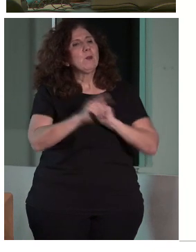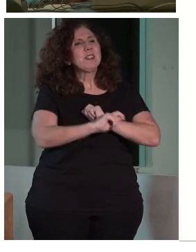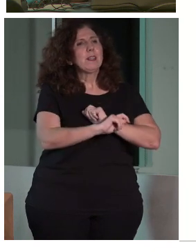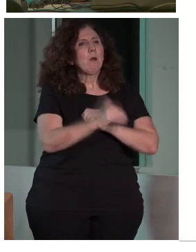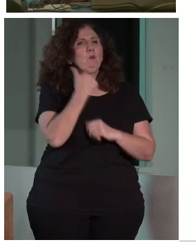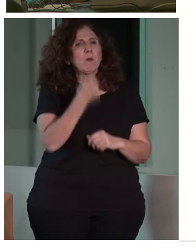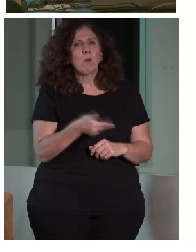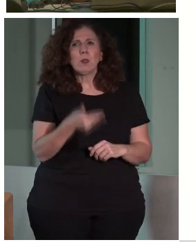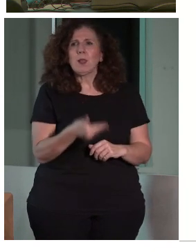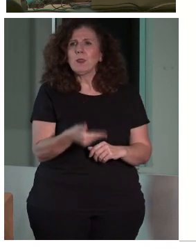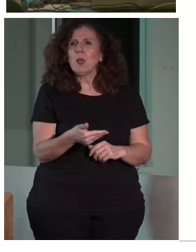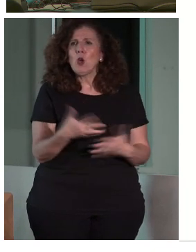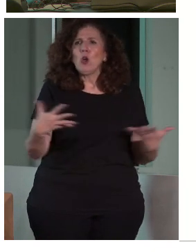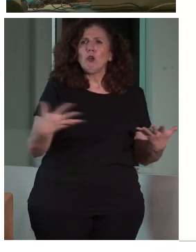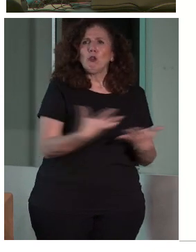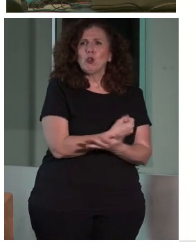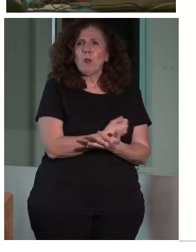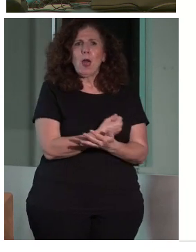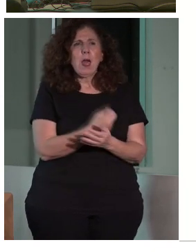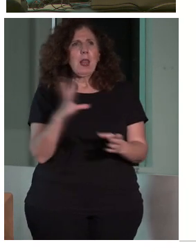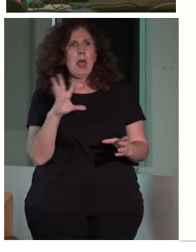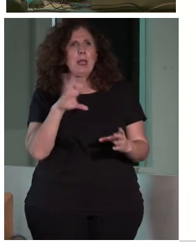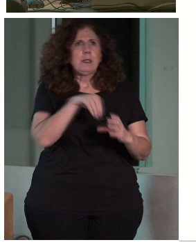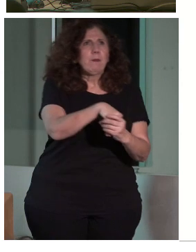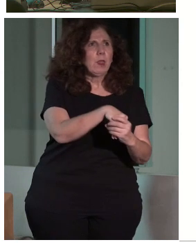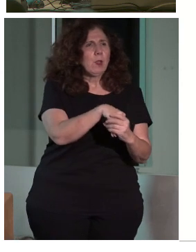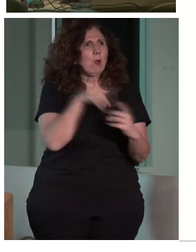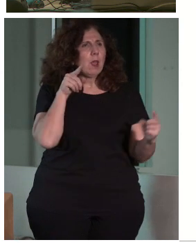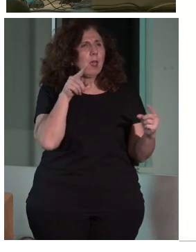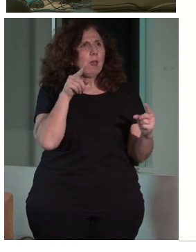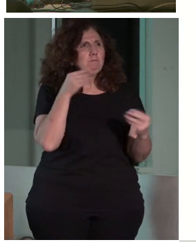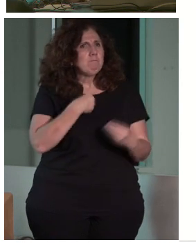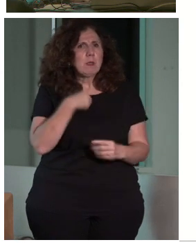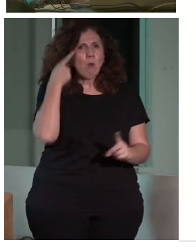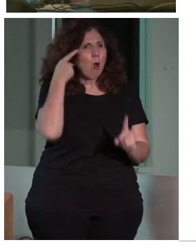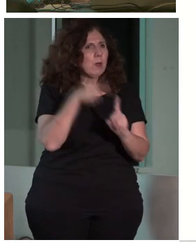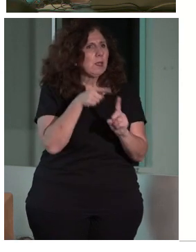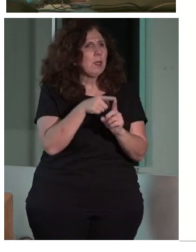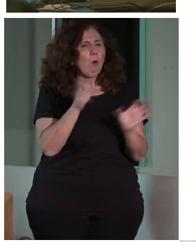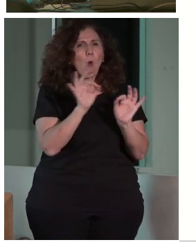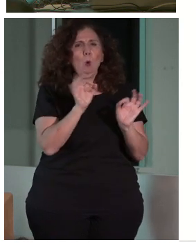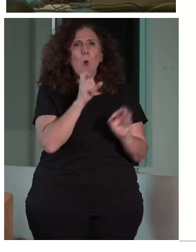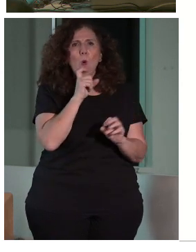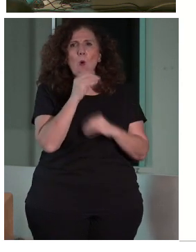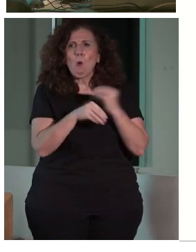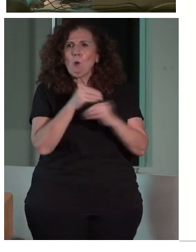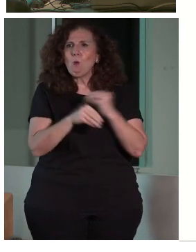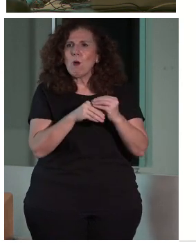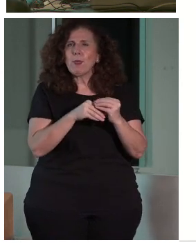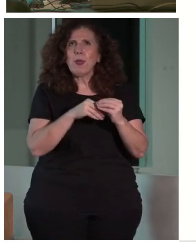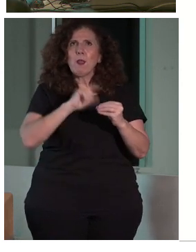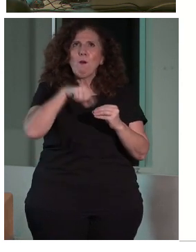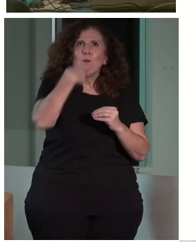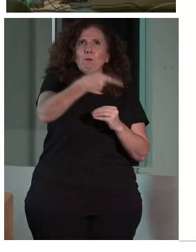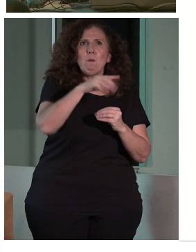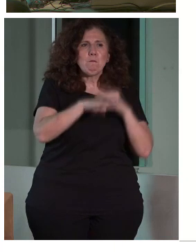importante. No todas las intervenciones tienen el mismo objetivo. Nos ayuda a enfocar los pasos siguientes,